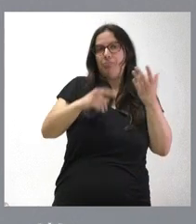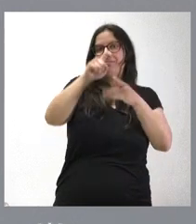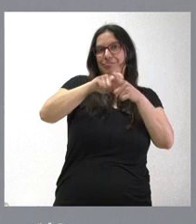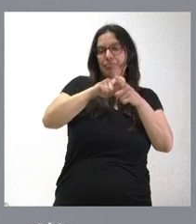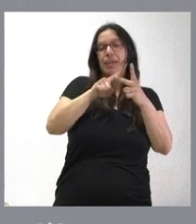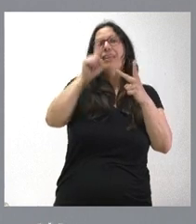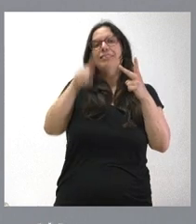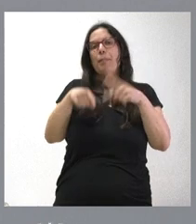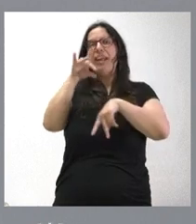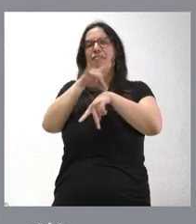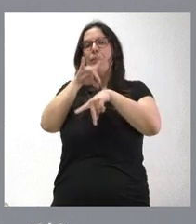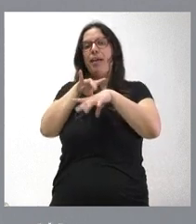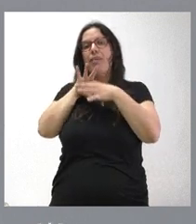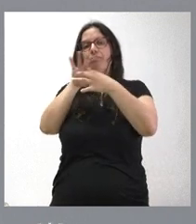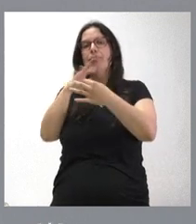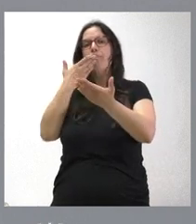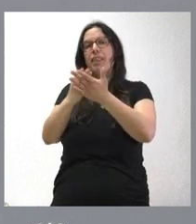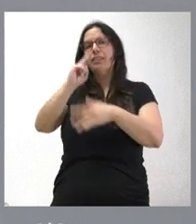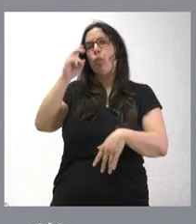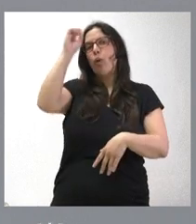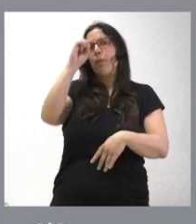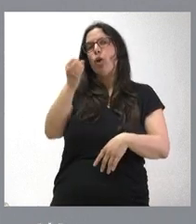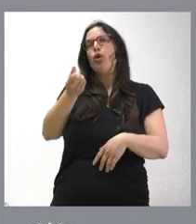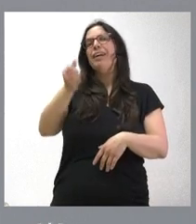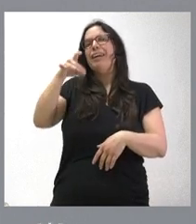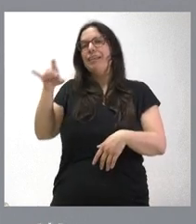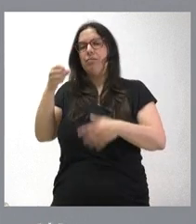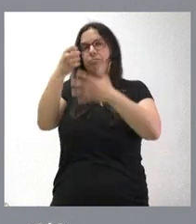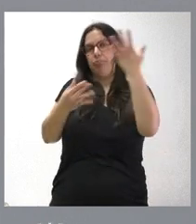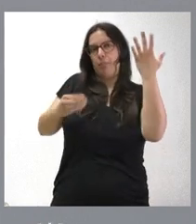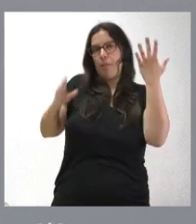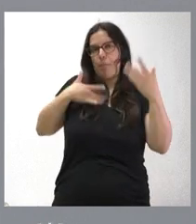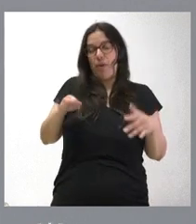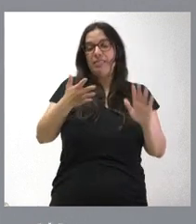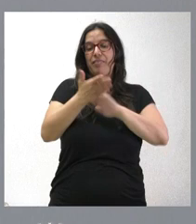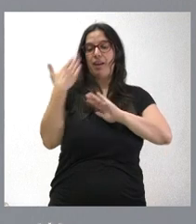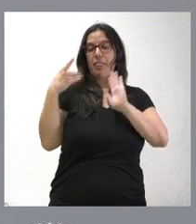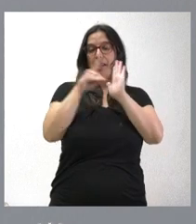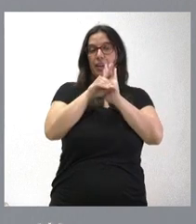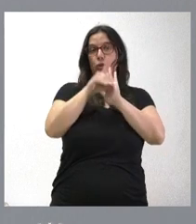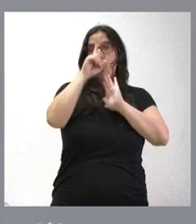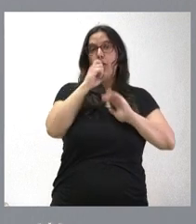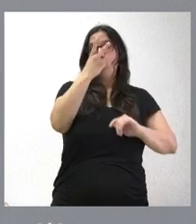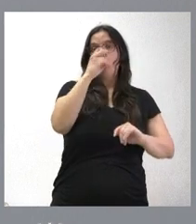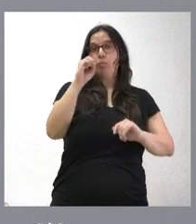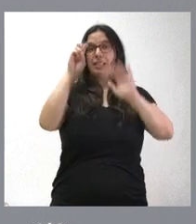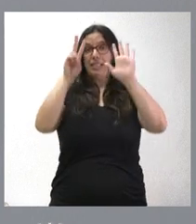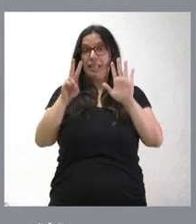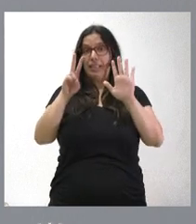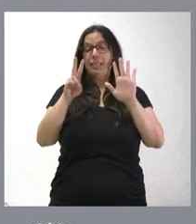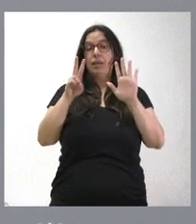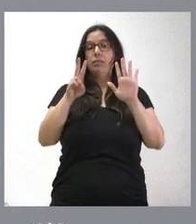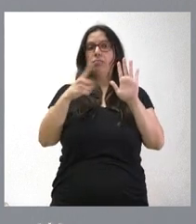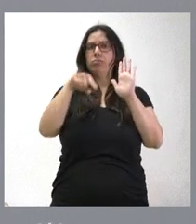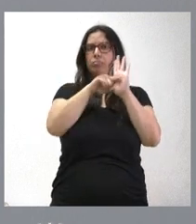soliditud de esta segunda opinión médica. Se modifica, por tanto, un decreto del año 2007 porque se regulaba este